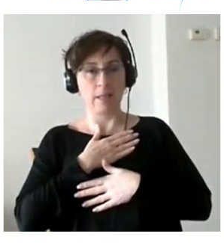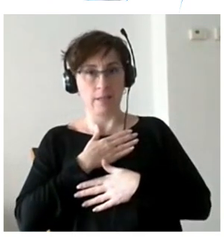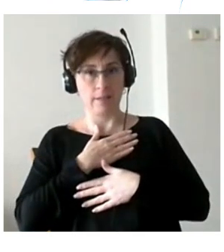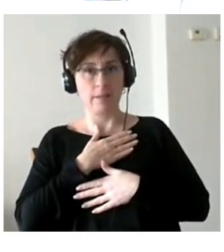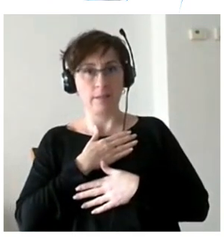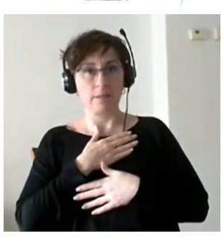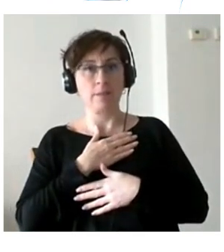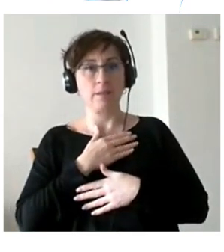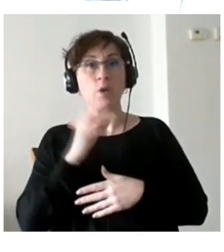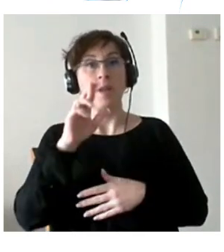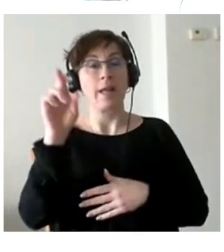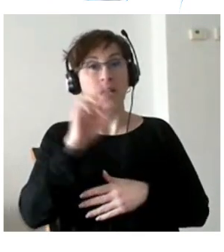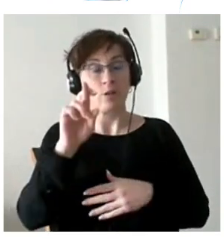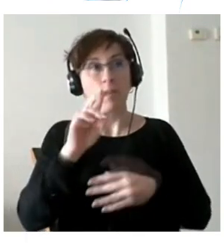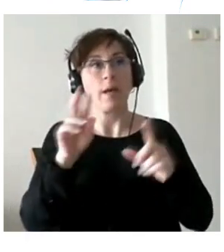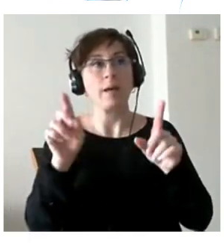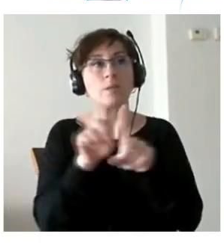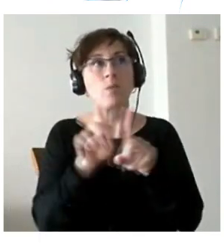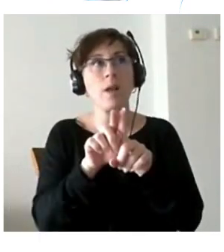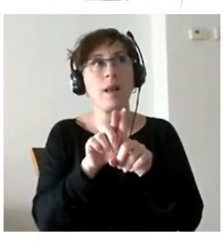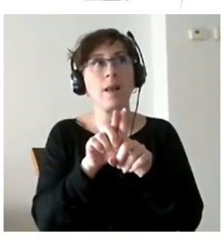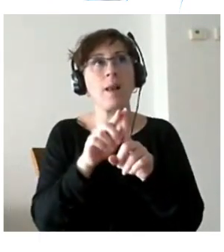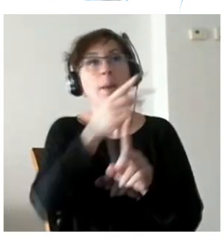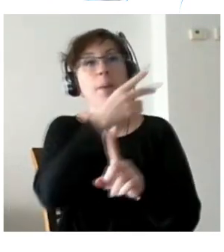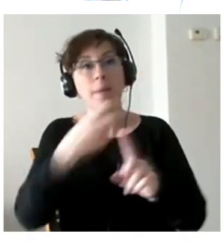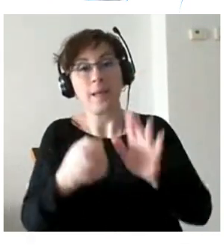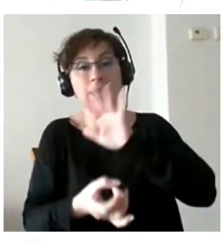Retoma como una especie de fruto del programa reclusos.